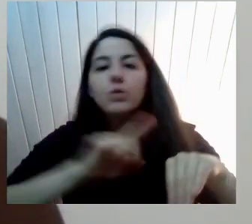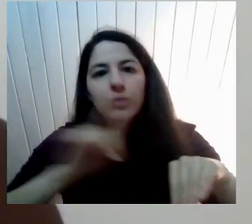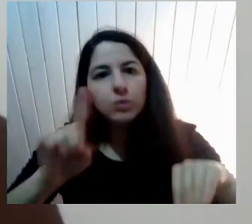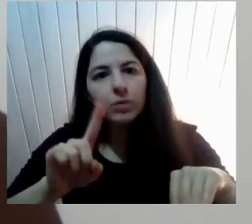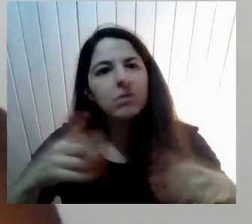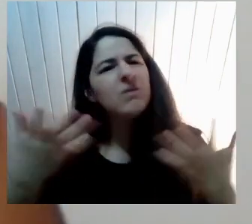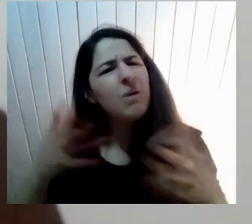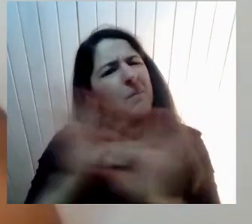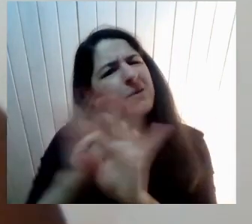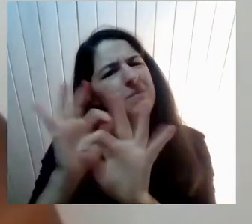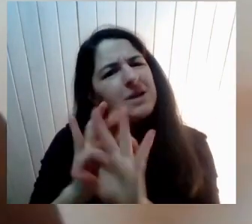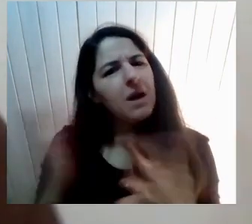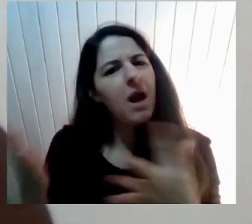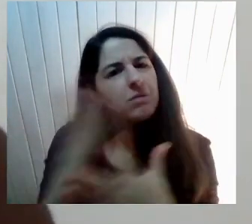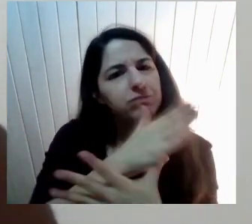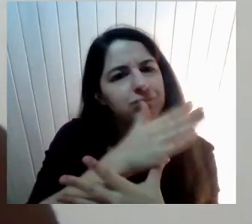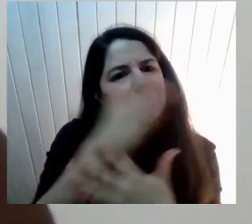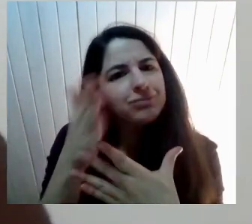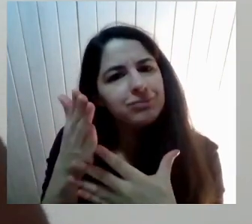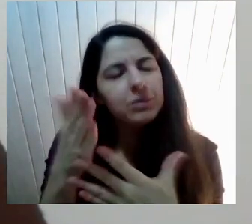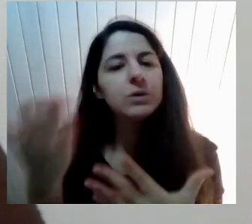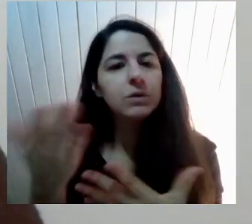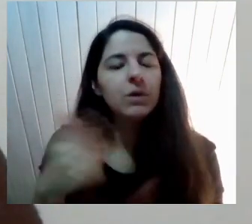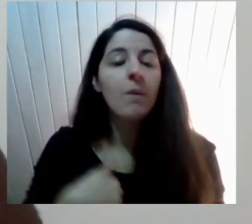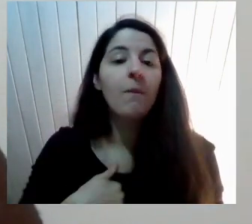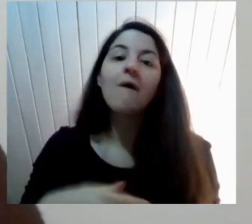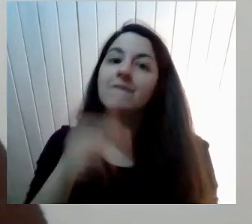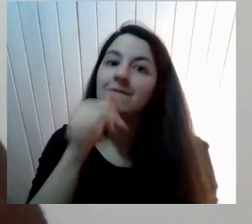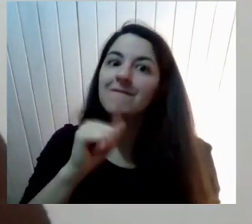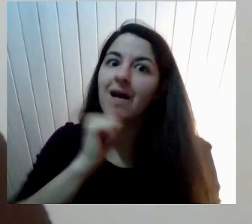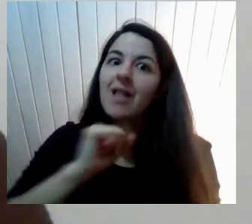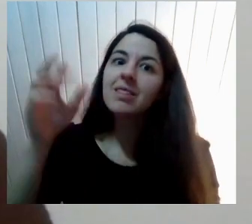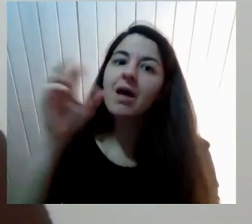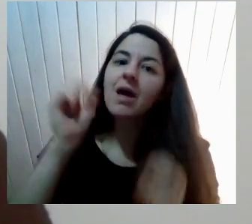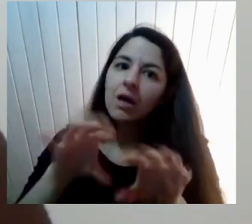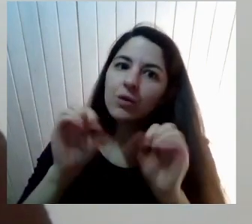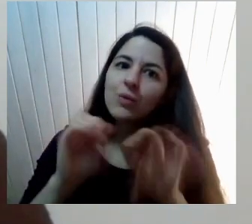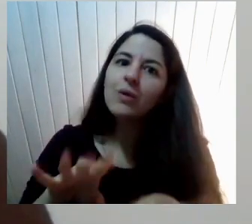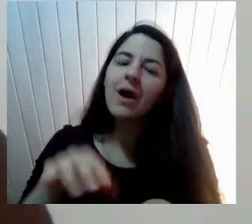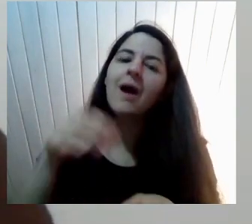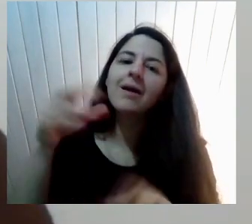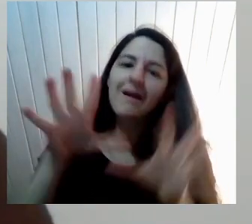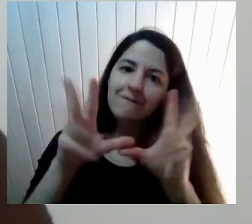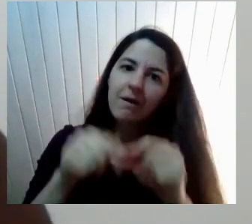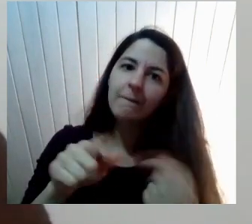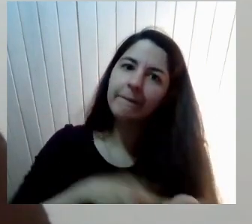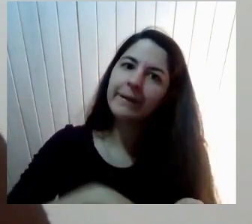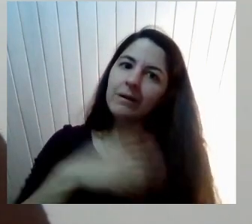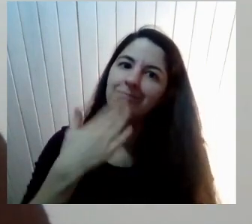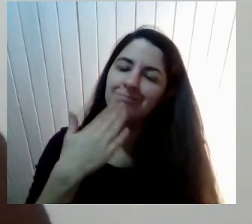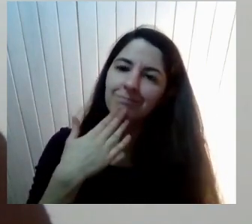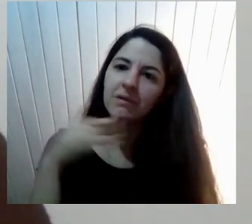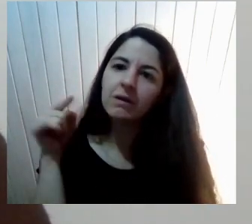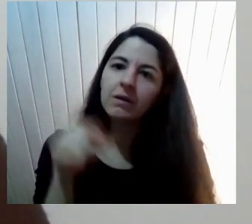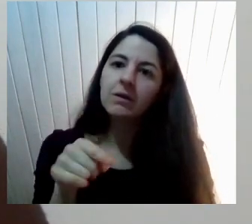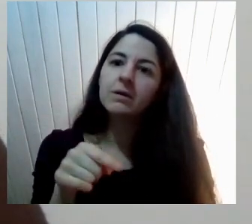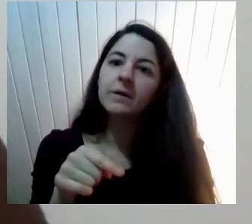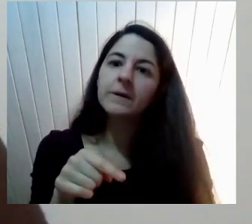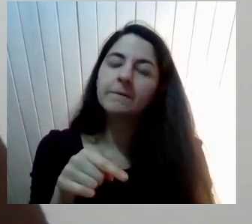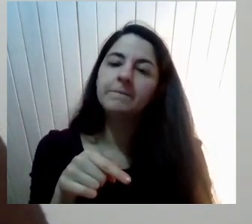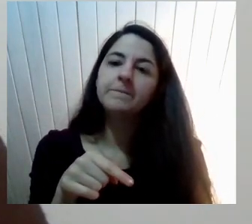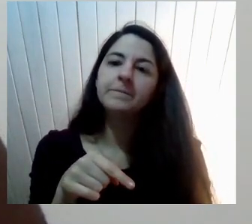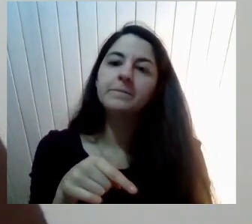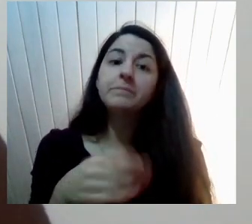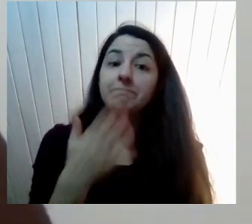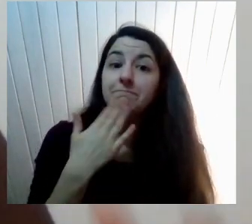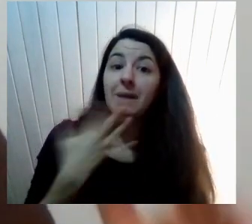una reeducación Pendiente con las familias Yo creo que Y sobre todo Porque la responsabilidad De la transformación De estas